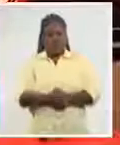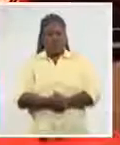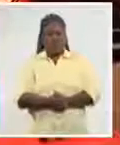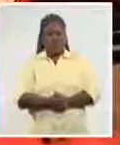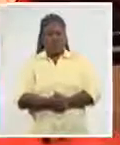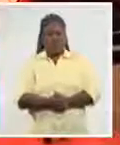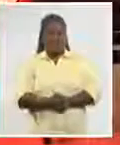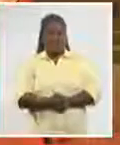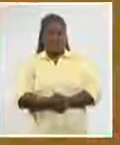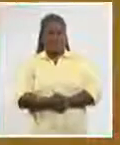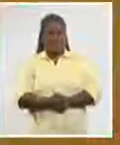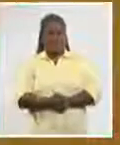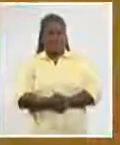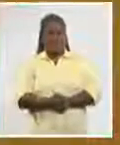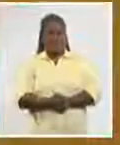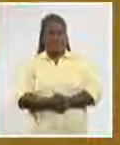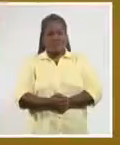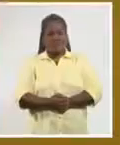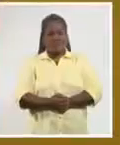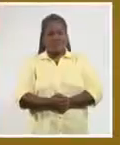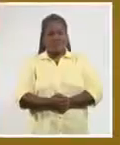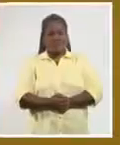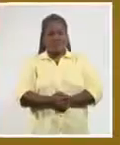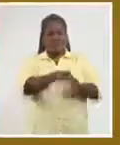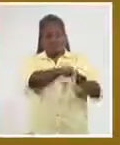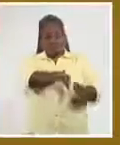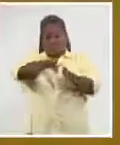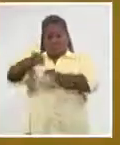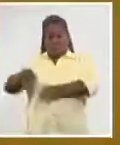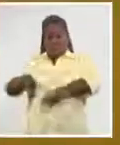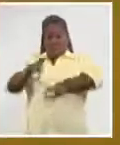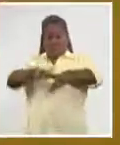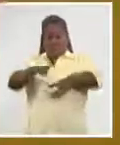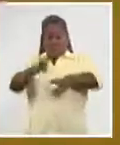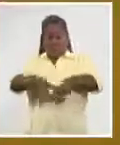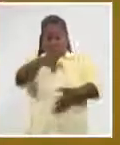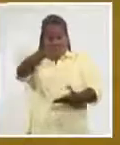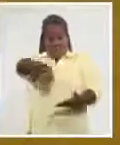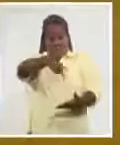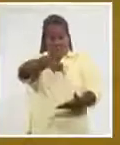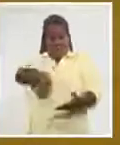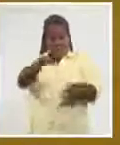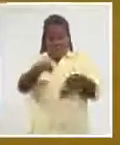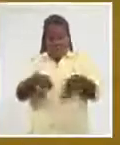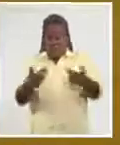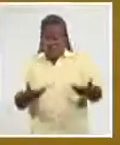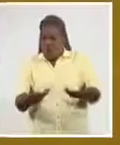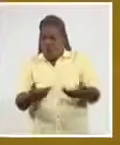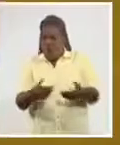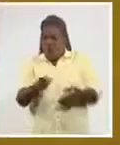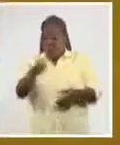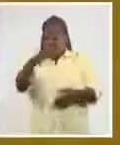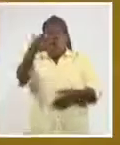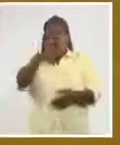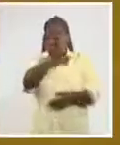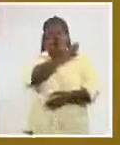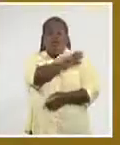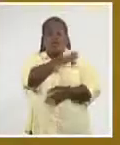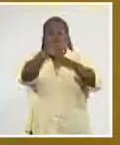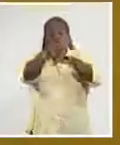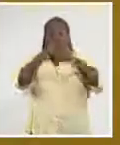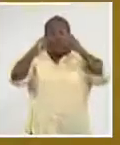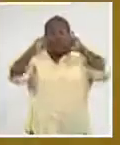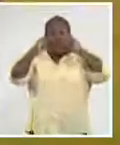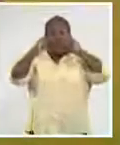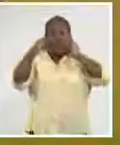la Televisión Cubana. Y La Habana bailará hoy a ritmo de jazz y con Naso Bucco, primera producción